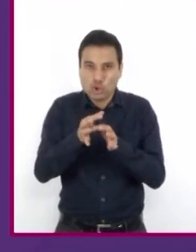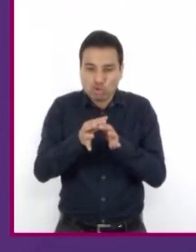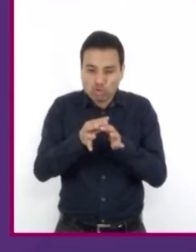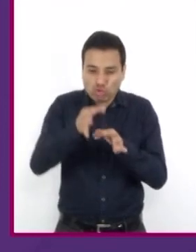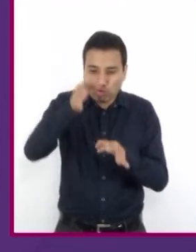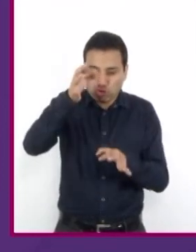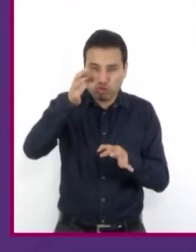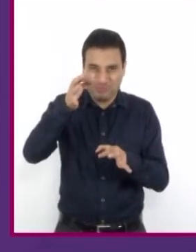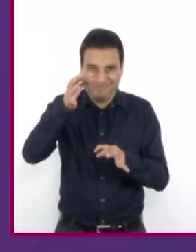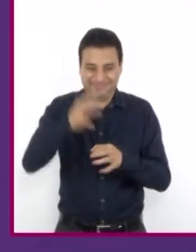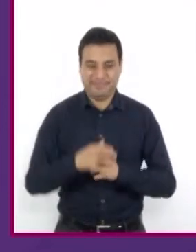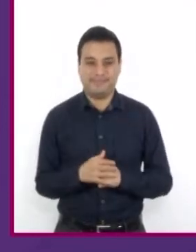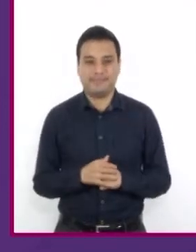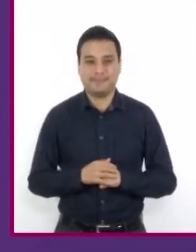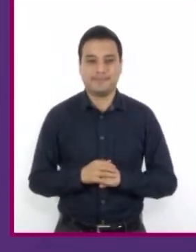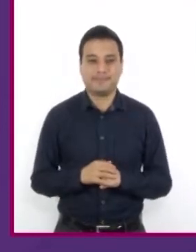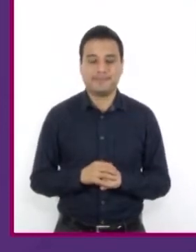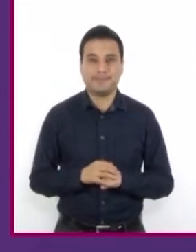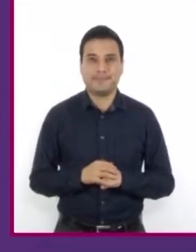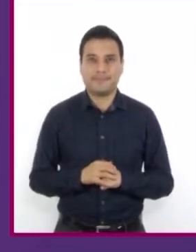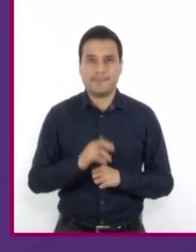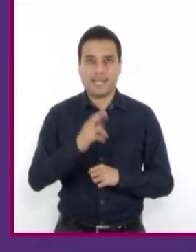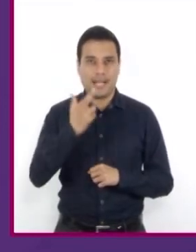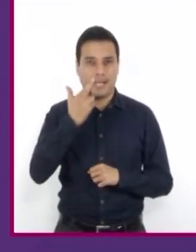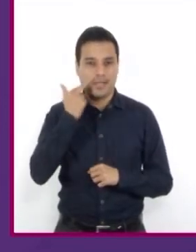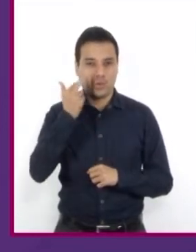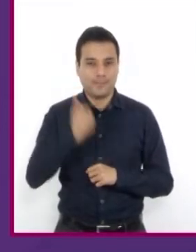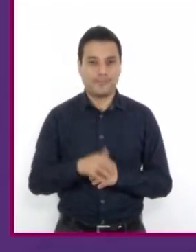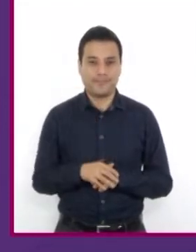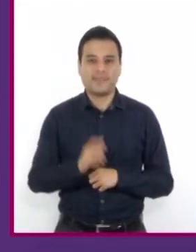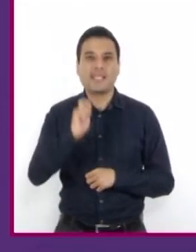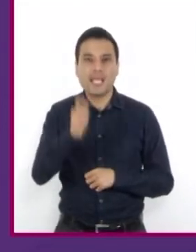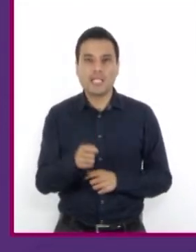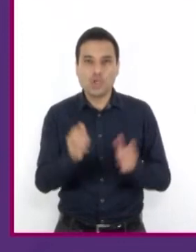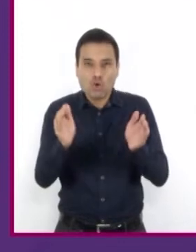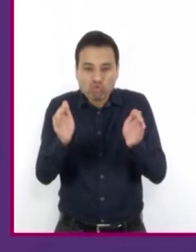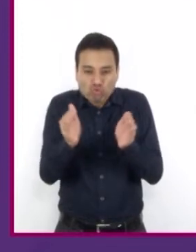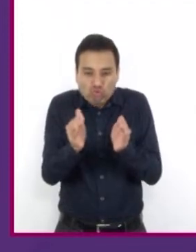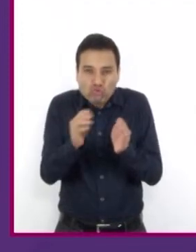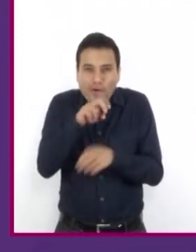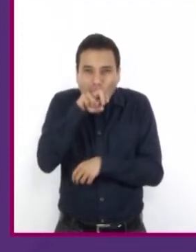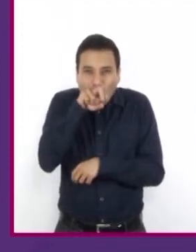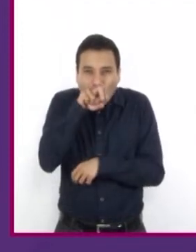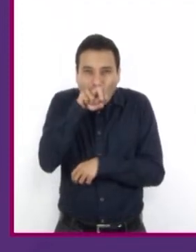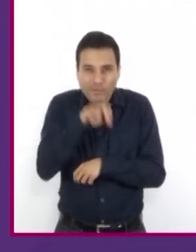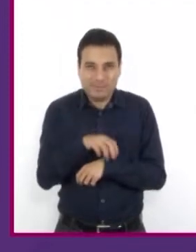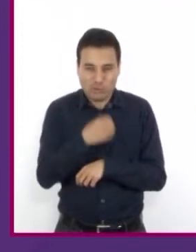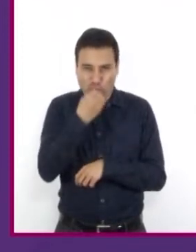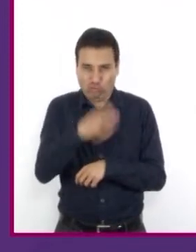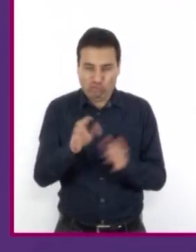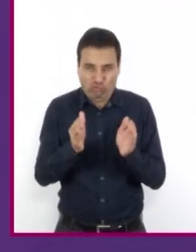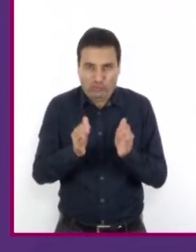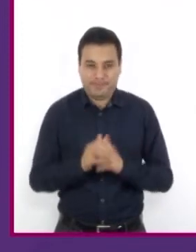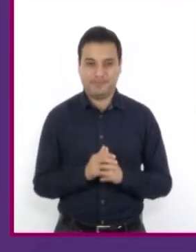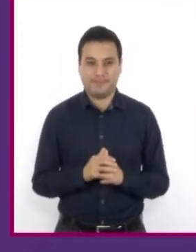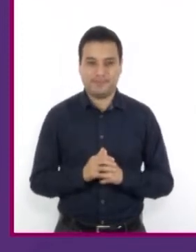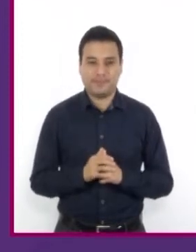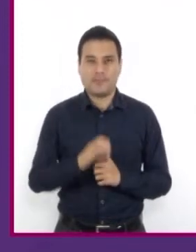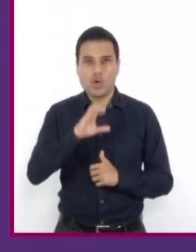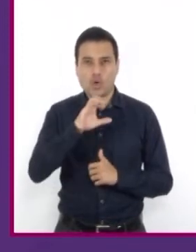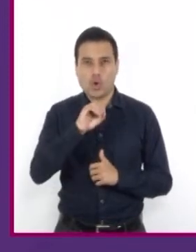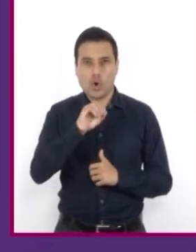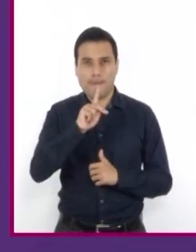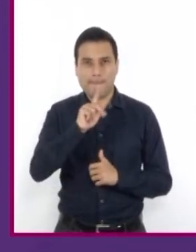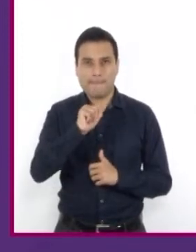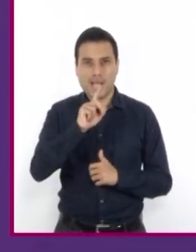y separada del grano. Ratón, mamífero roedor de pequeño tamaño. Copado,